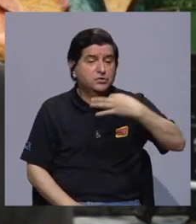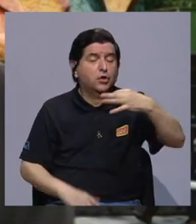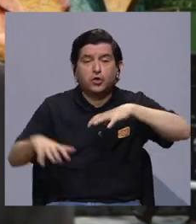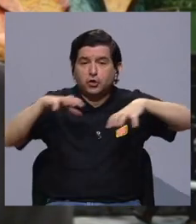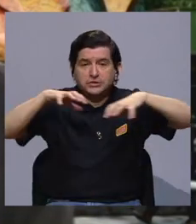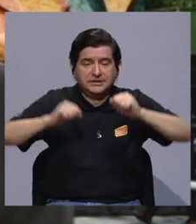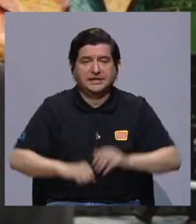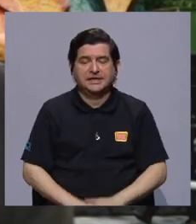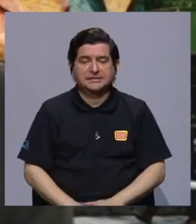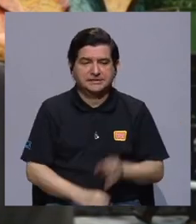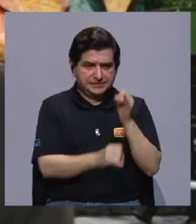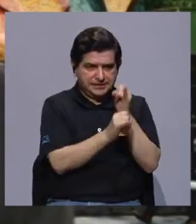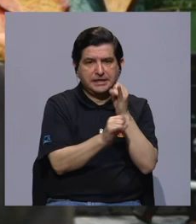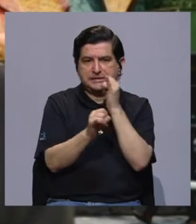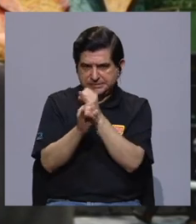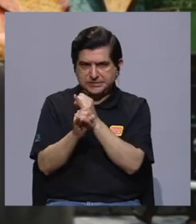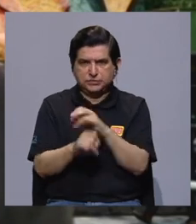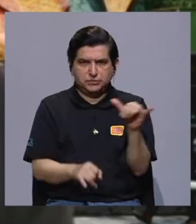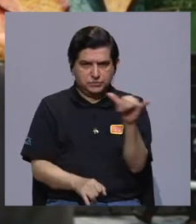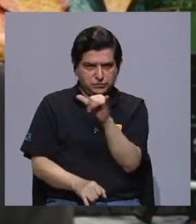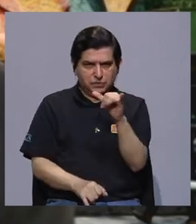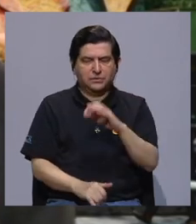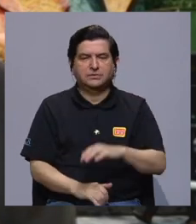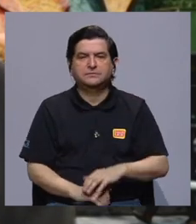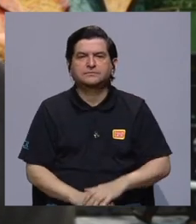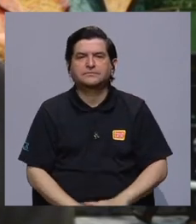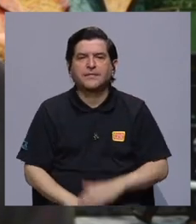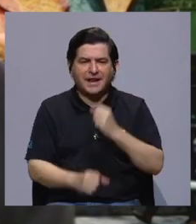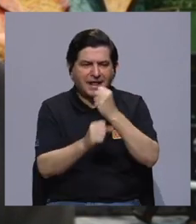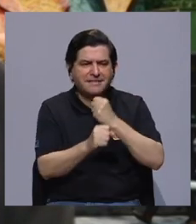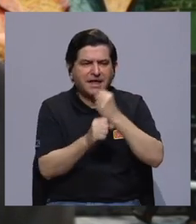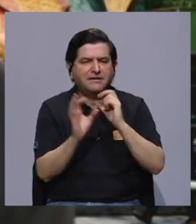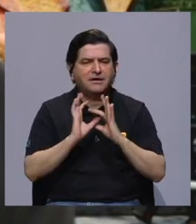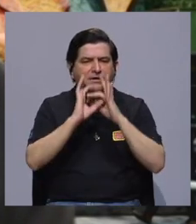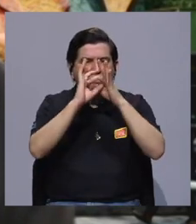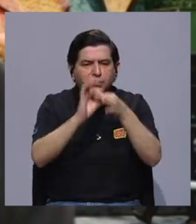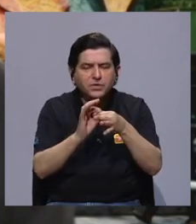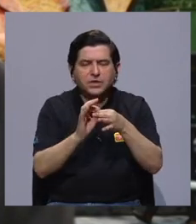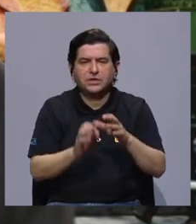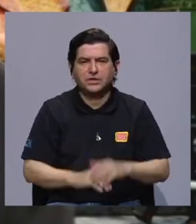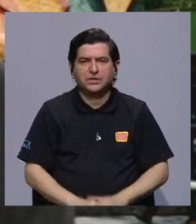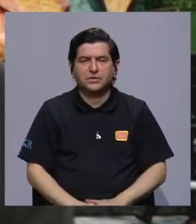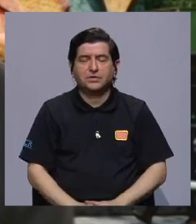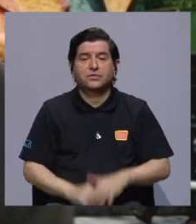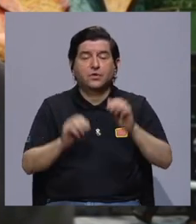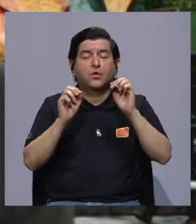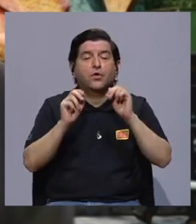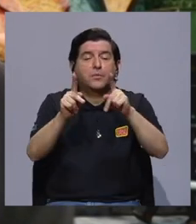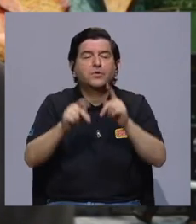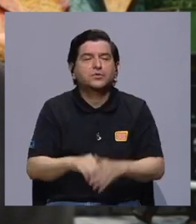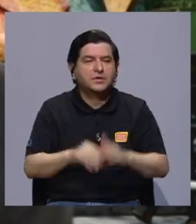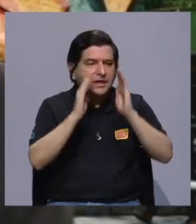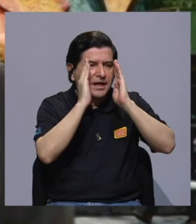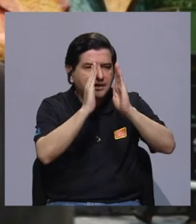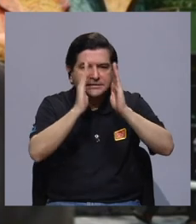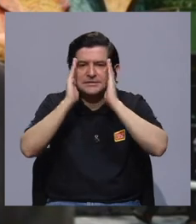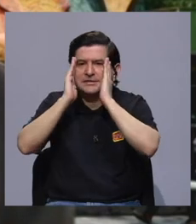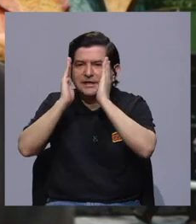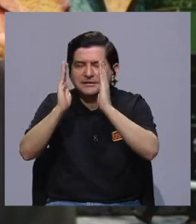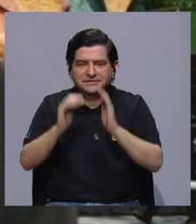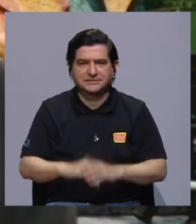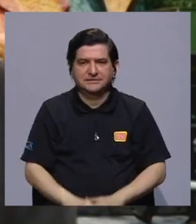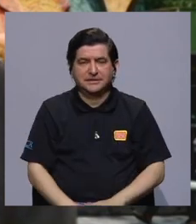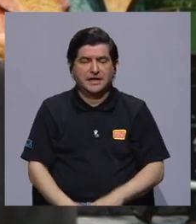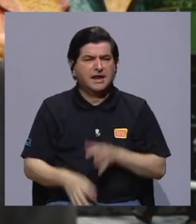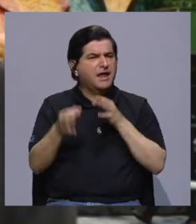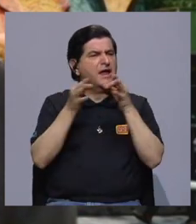diarias y cotidianas. Yo creo que a nivel institucional el trabajo conjunto, la articulación, la posibilidad de escuchar